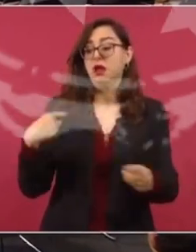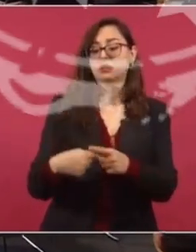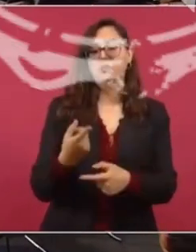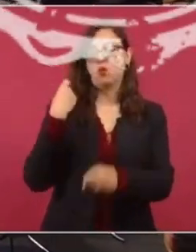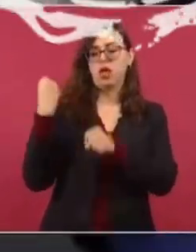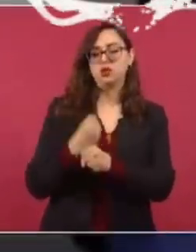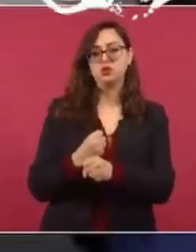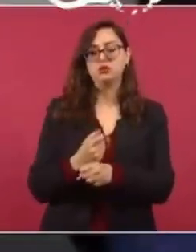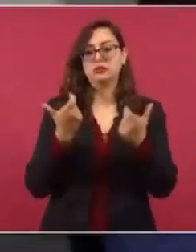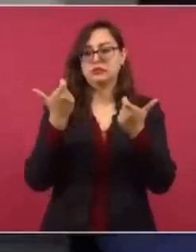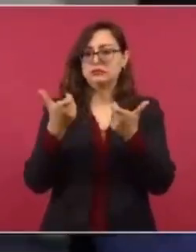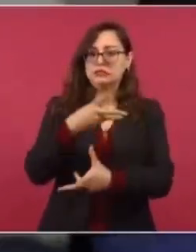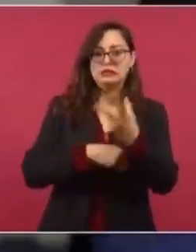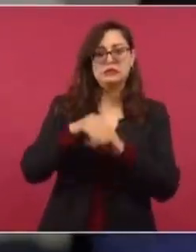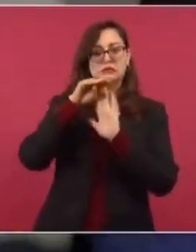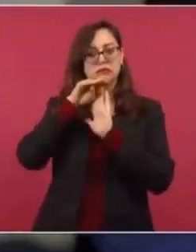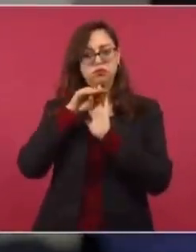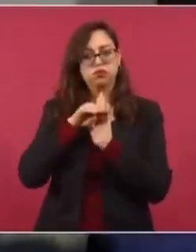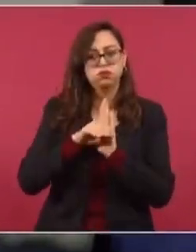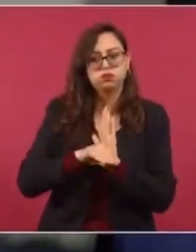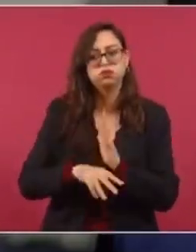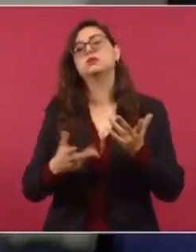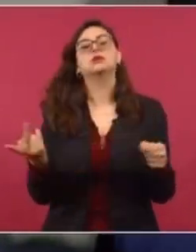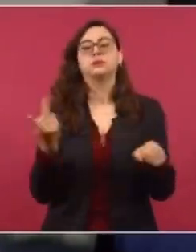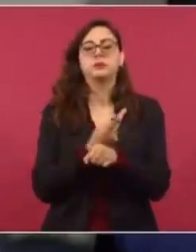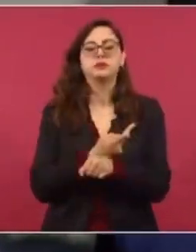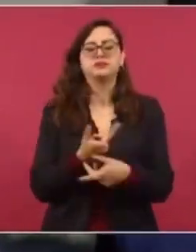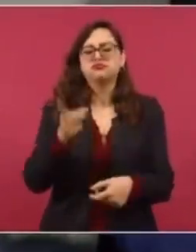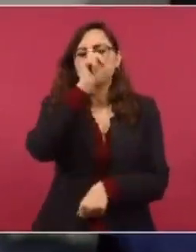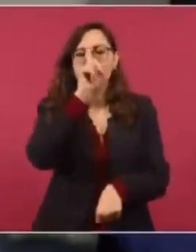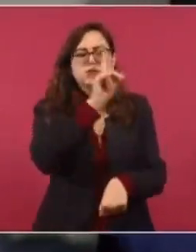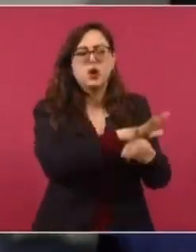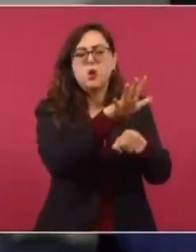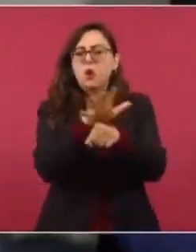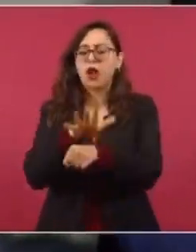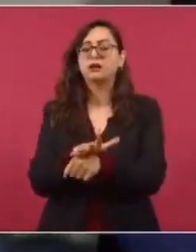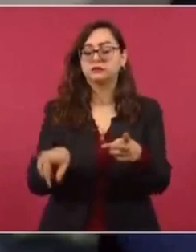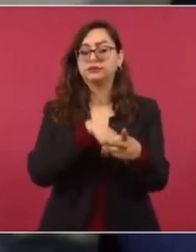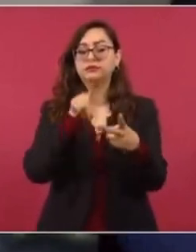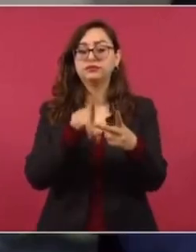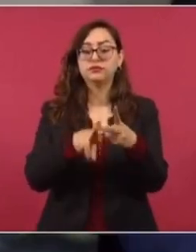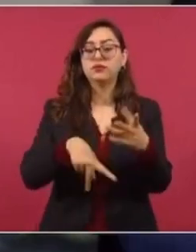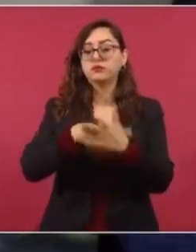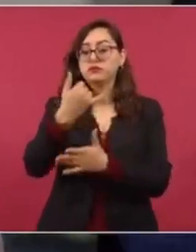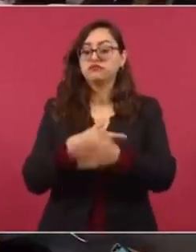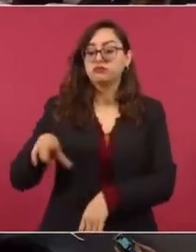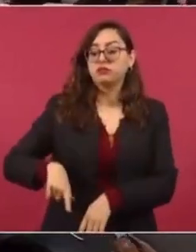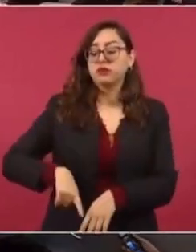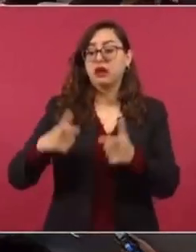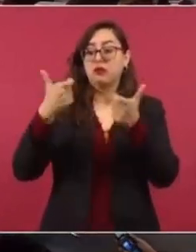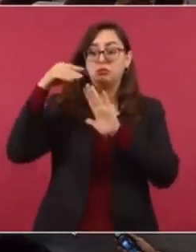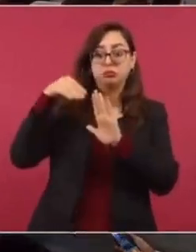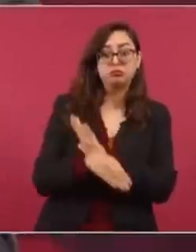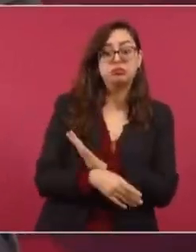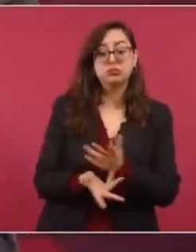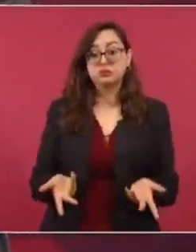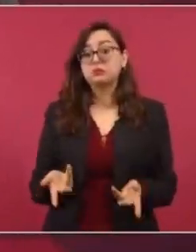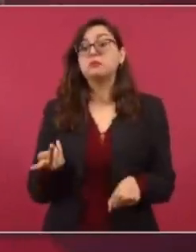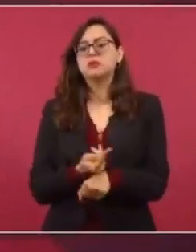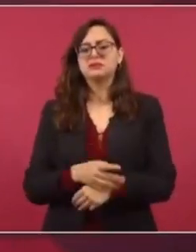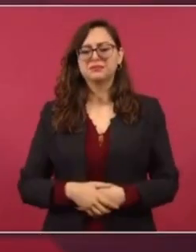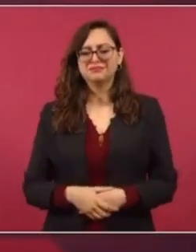Preguntarle qué le recomienda a los mexicanos ante esta desaceleración y preguntarle también si le preocupa que esto pueda afectar a los proyectos gubernamentales. No, vamos muy bien.